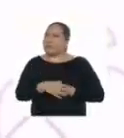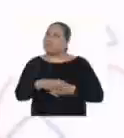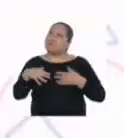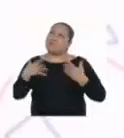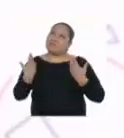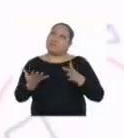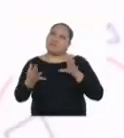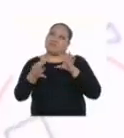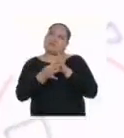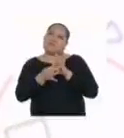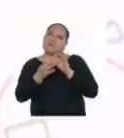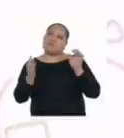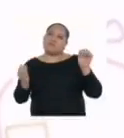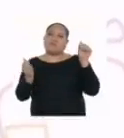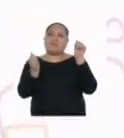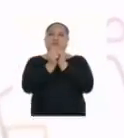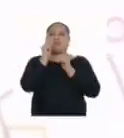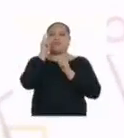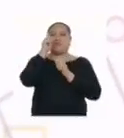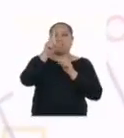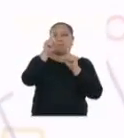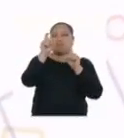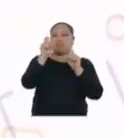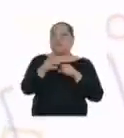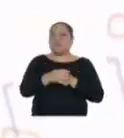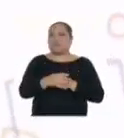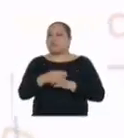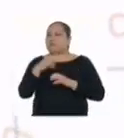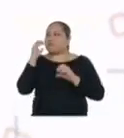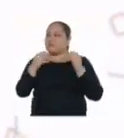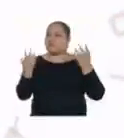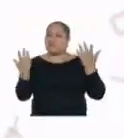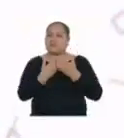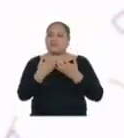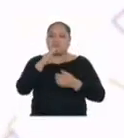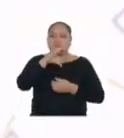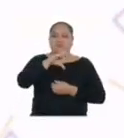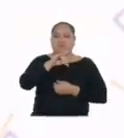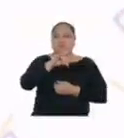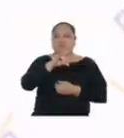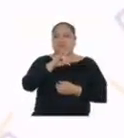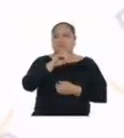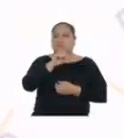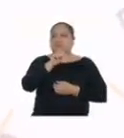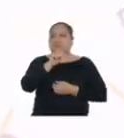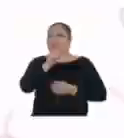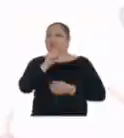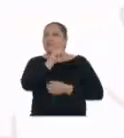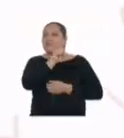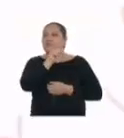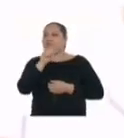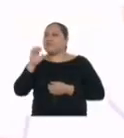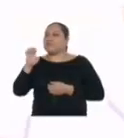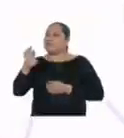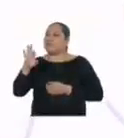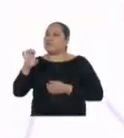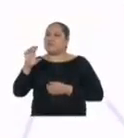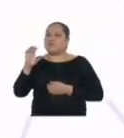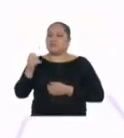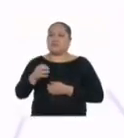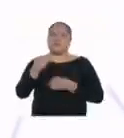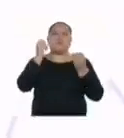Podríamos unirlas y hacer una sola pregunta, estableciendo relaciones de causa y efecto. Sí, claro.